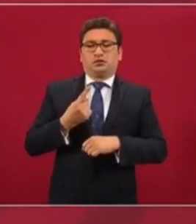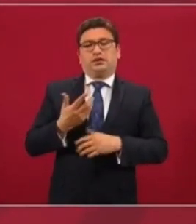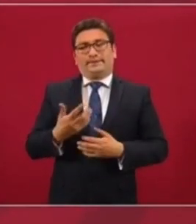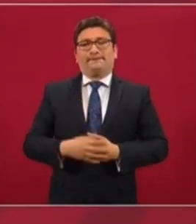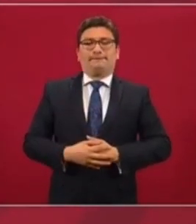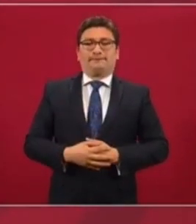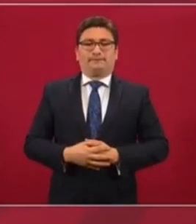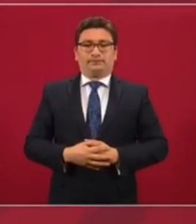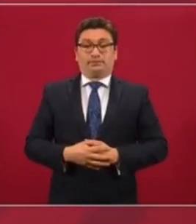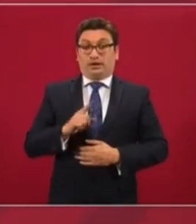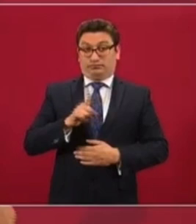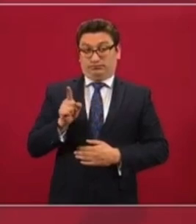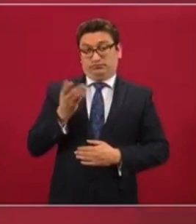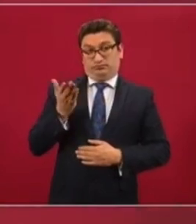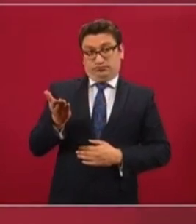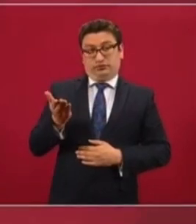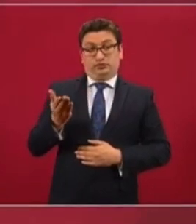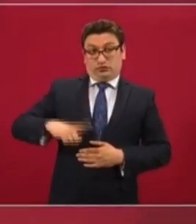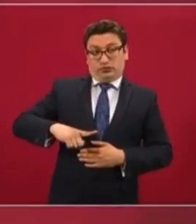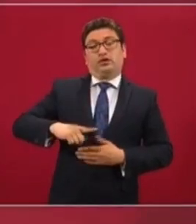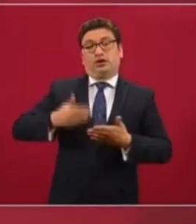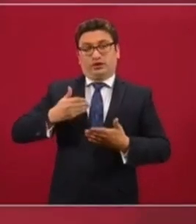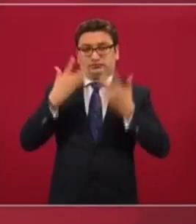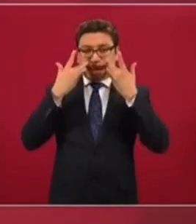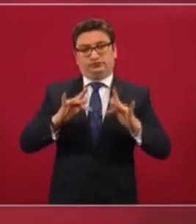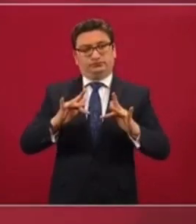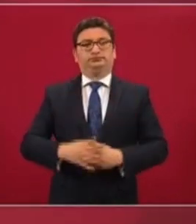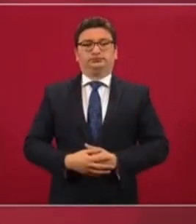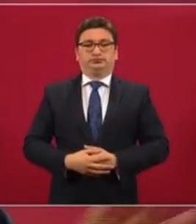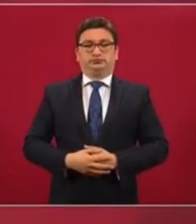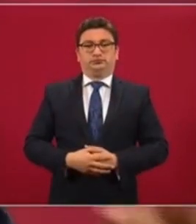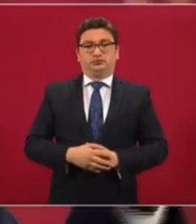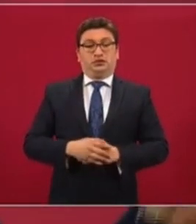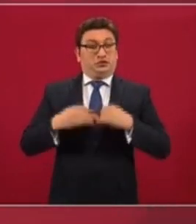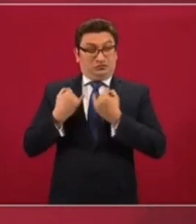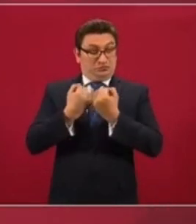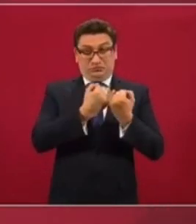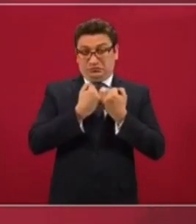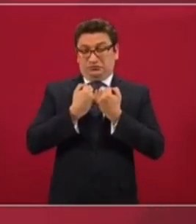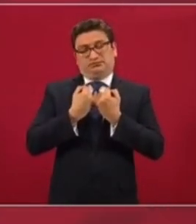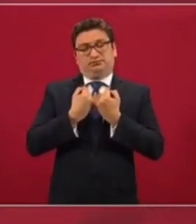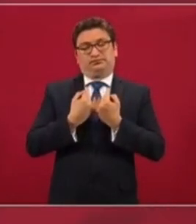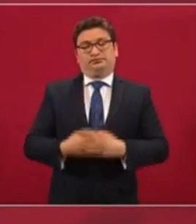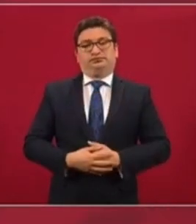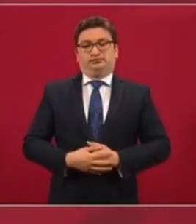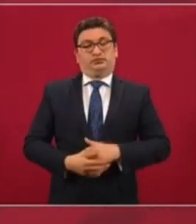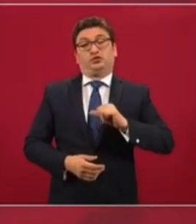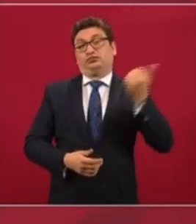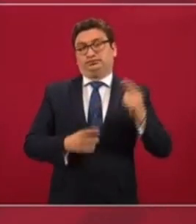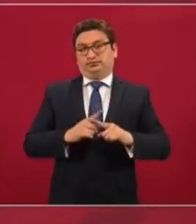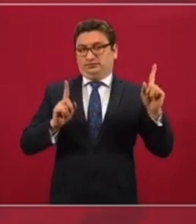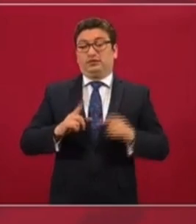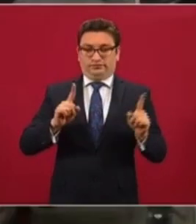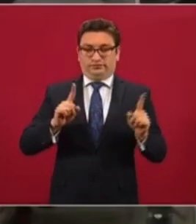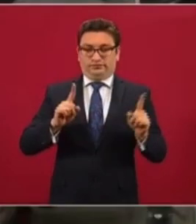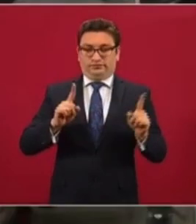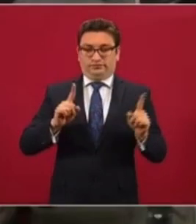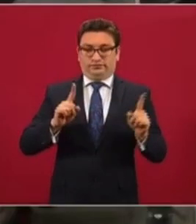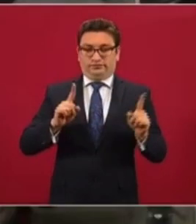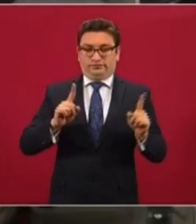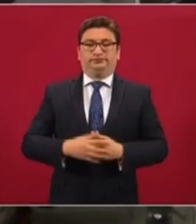pidiendo que renuncie. No somos iguales a los otros gobiernos.